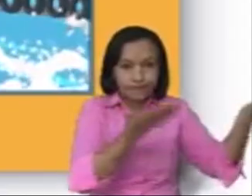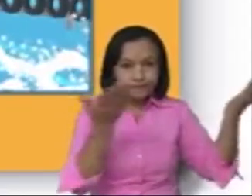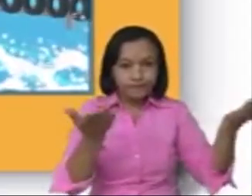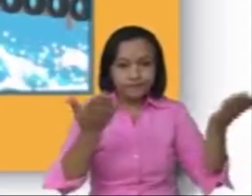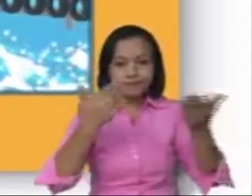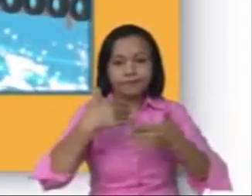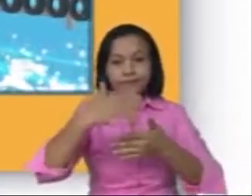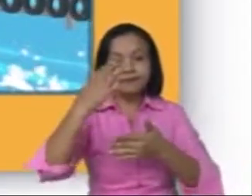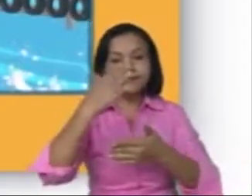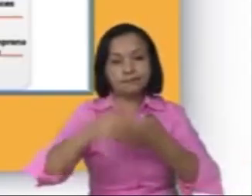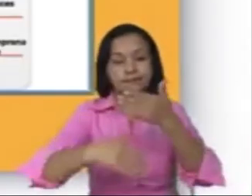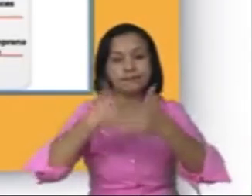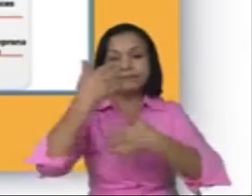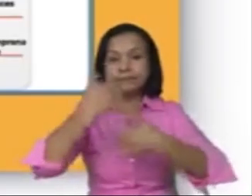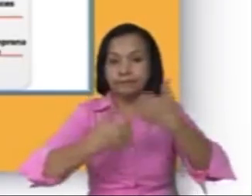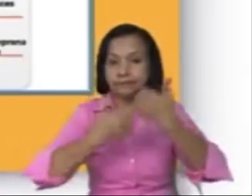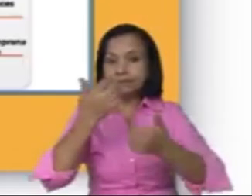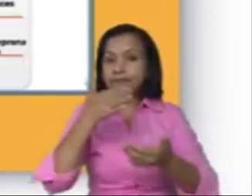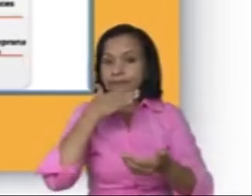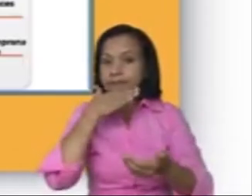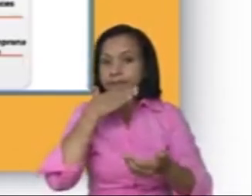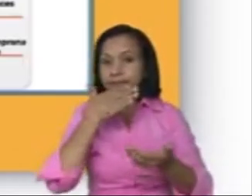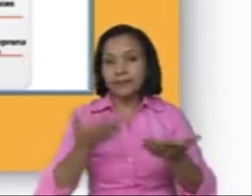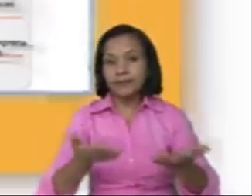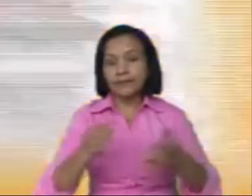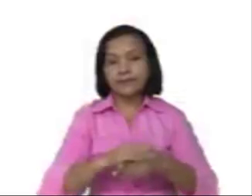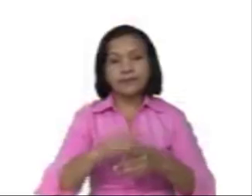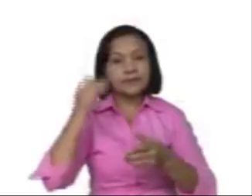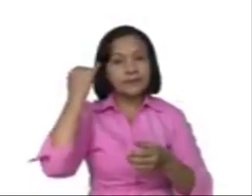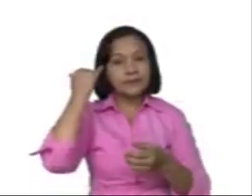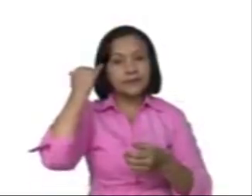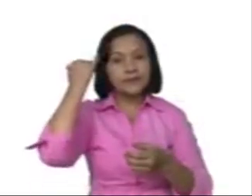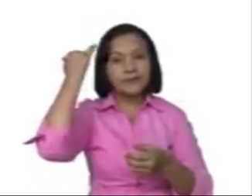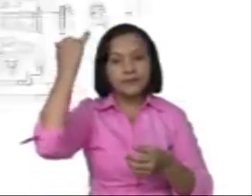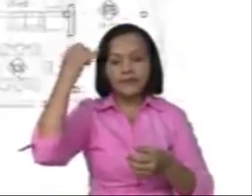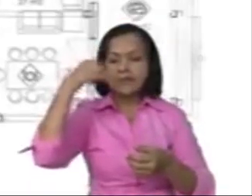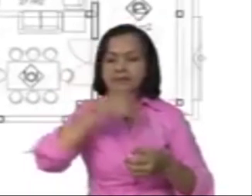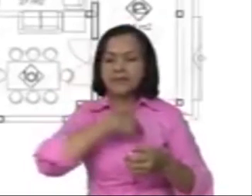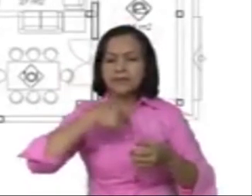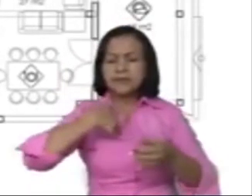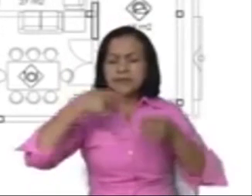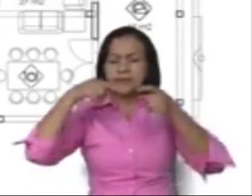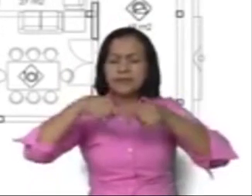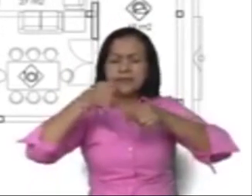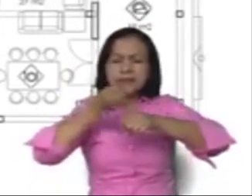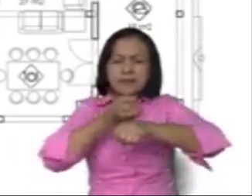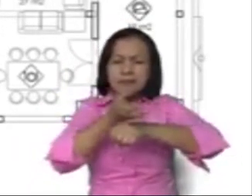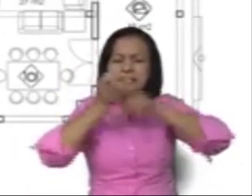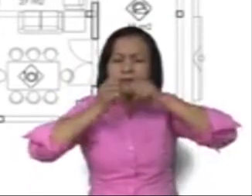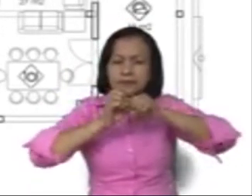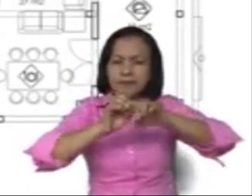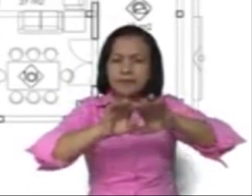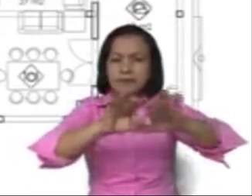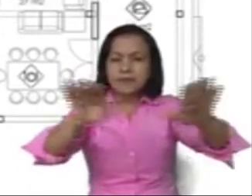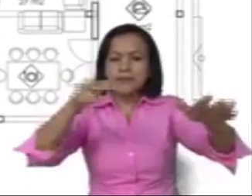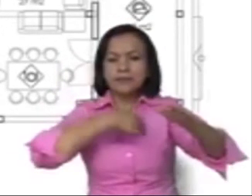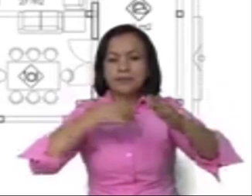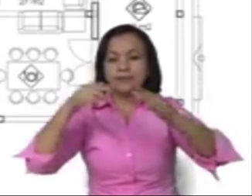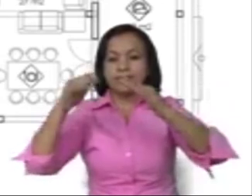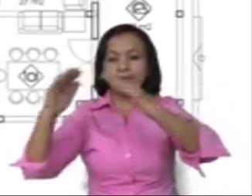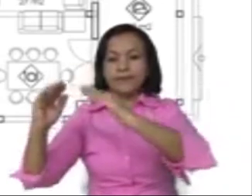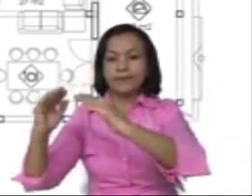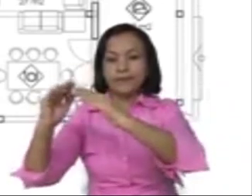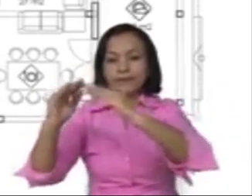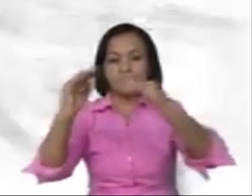familias que viven en puntos críticos de la capital. La idea de esta campaña es llevar al seno del hogar esa idea,